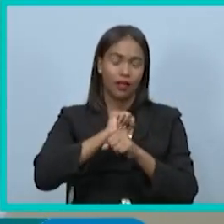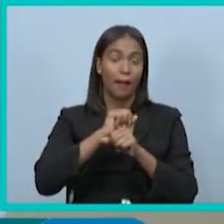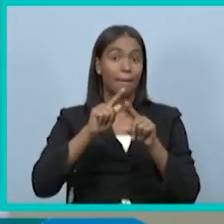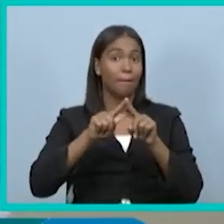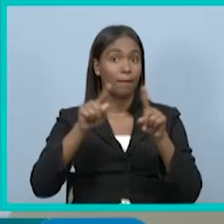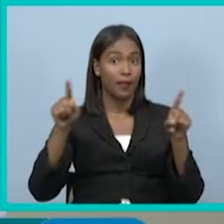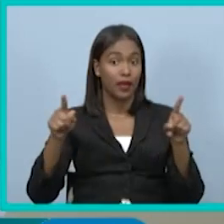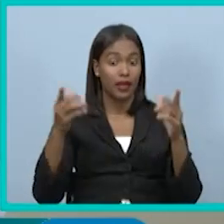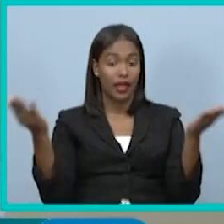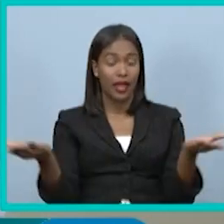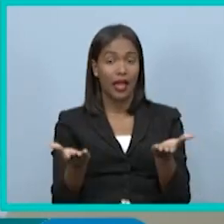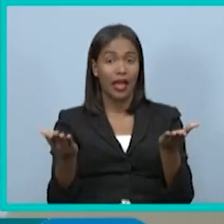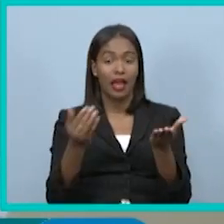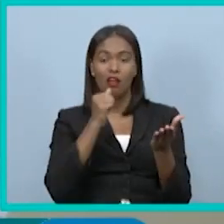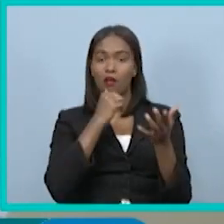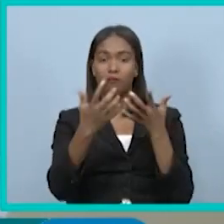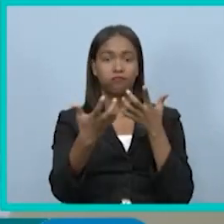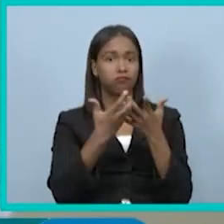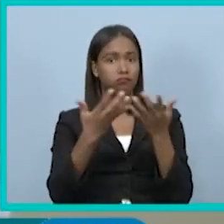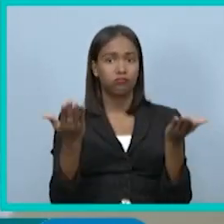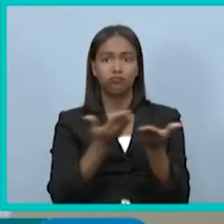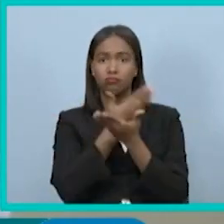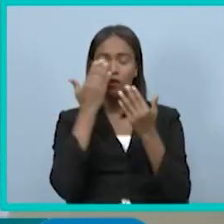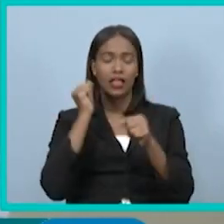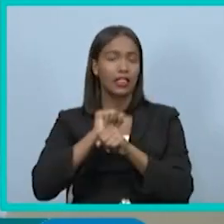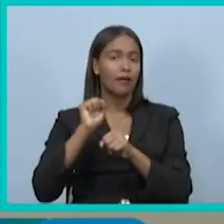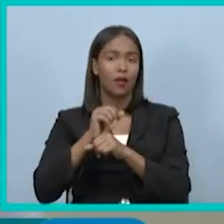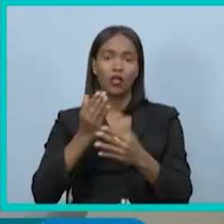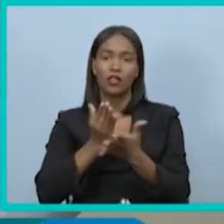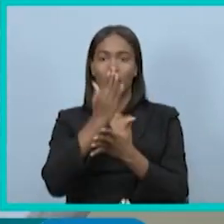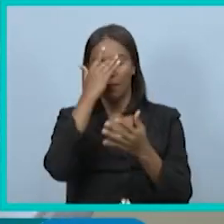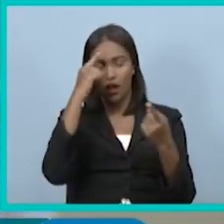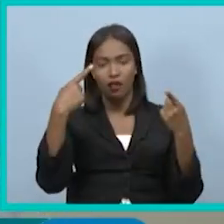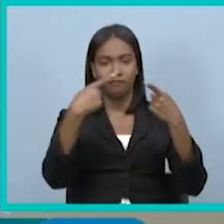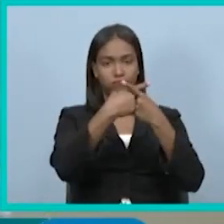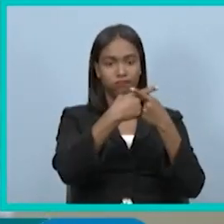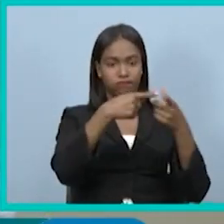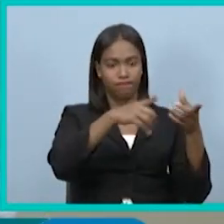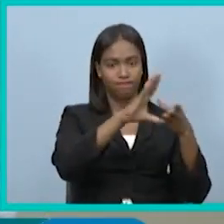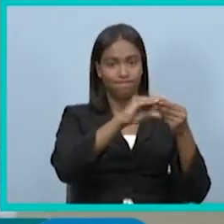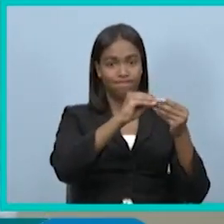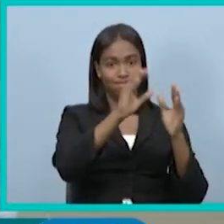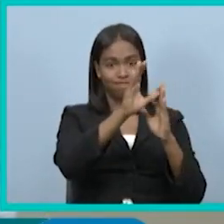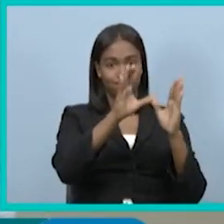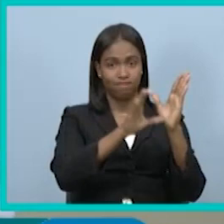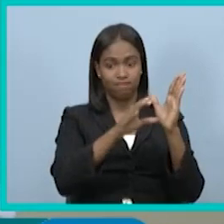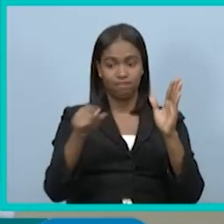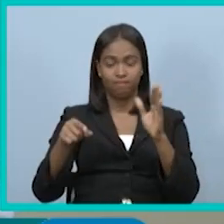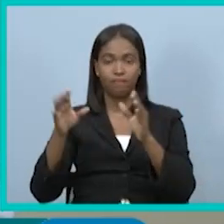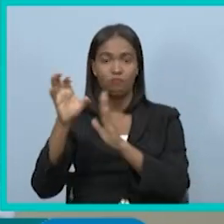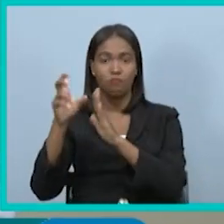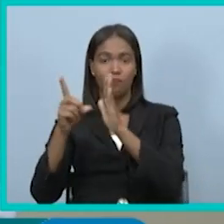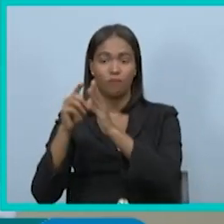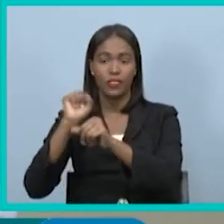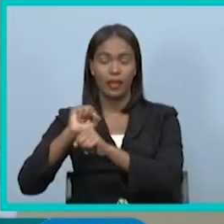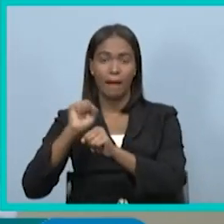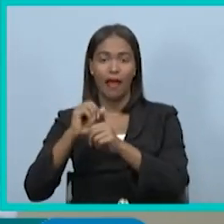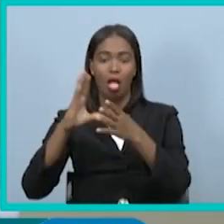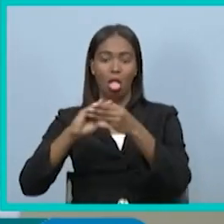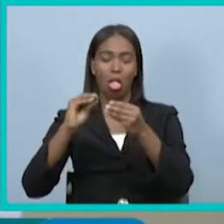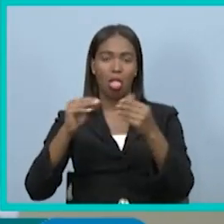Sin embargo, aquí no se aplica el derecho al trabajo, porque hay una contradicción en lo que dice la Constitución y lo que dice el Código de Trabajo.